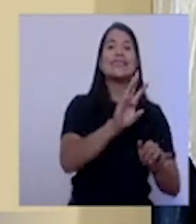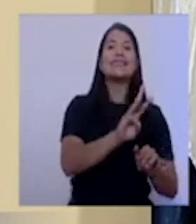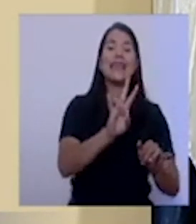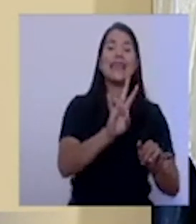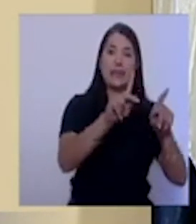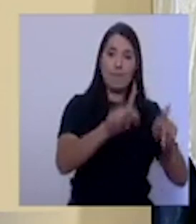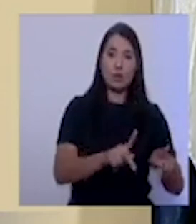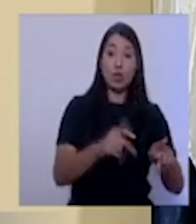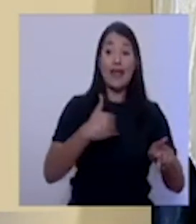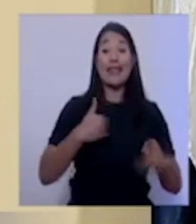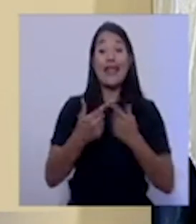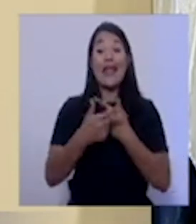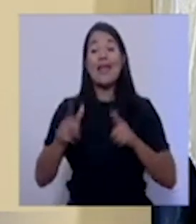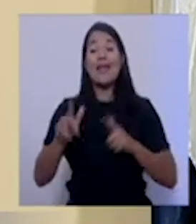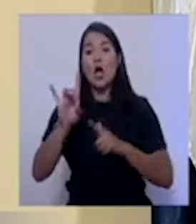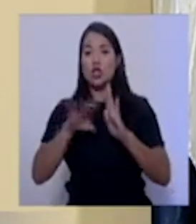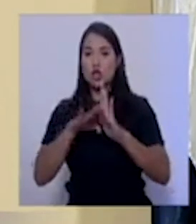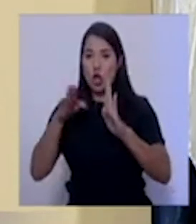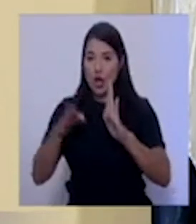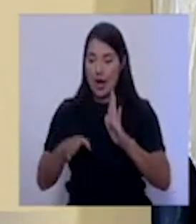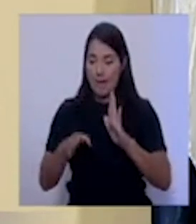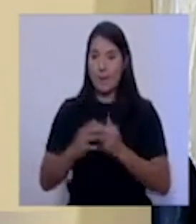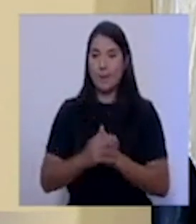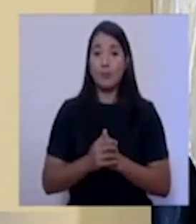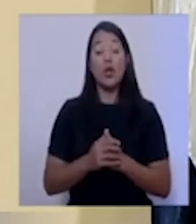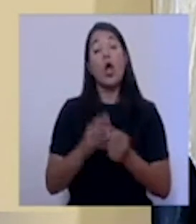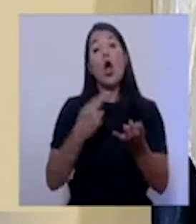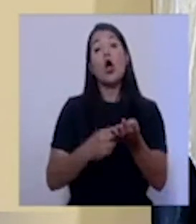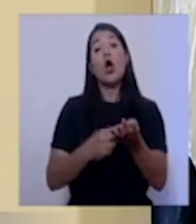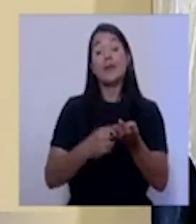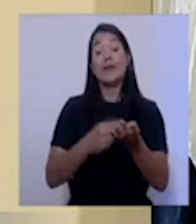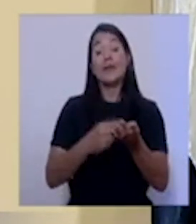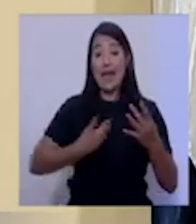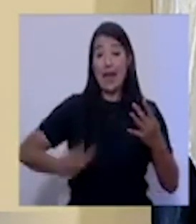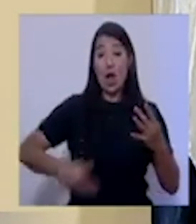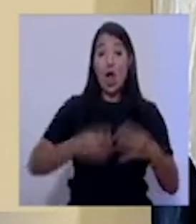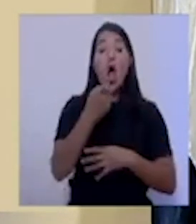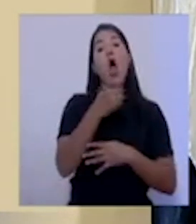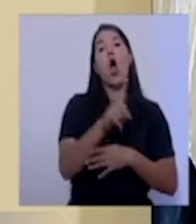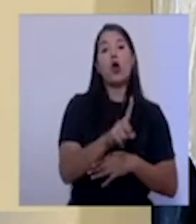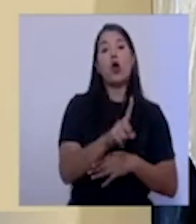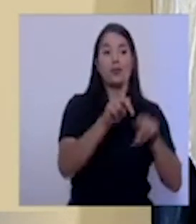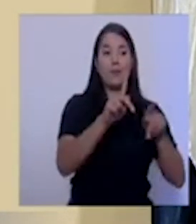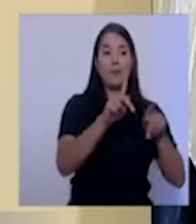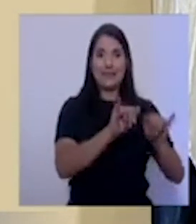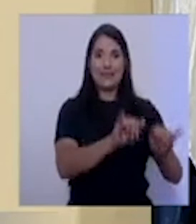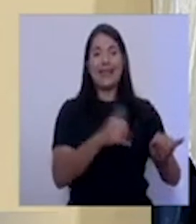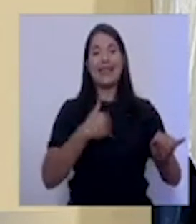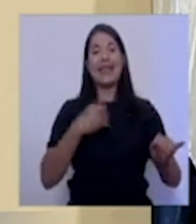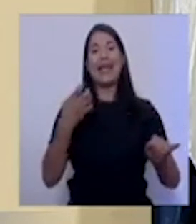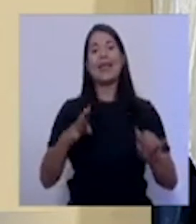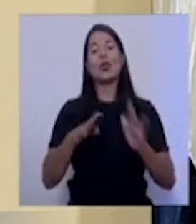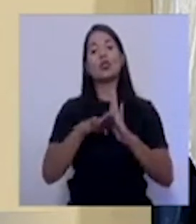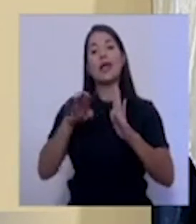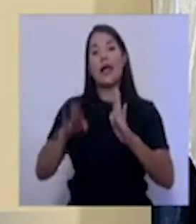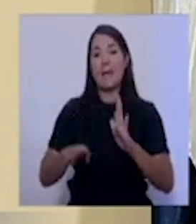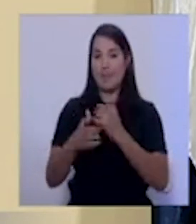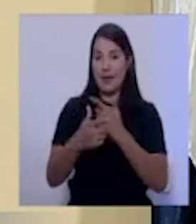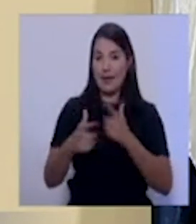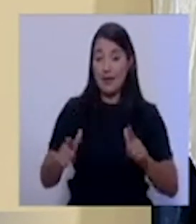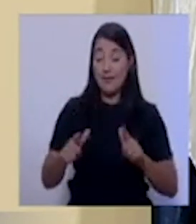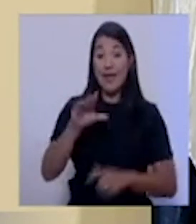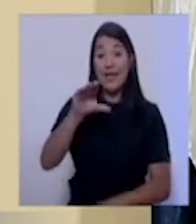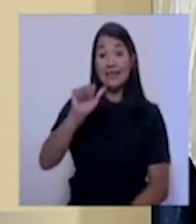disponibles de salón. En el San Vicente de Pol, 11 de 14 disponibles en cuidados intensivos. Y en el SEACO, se están